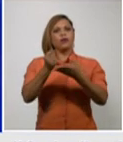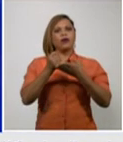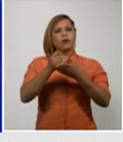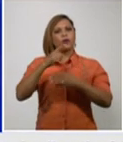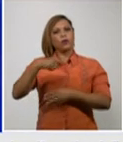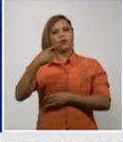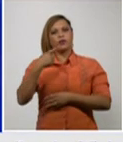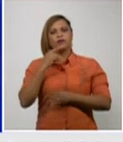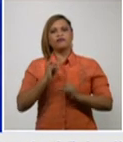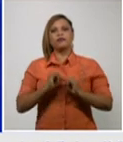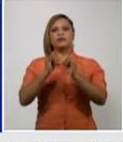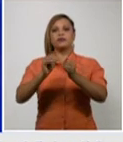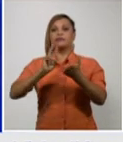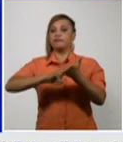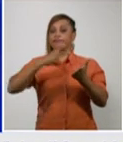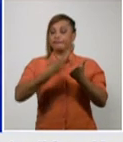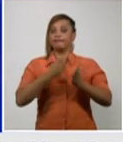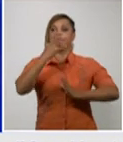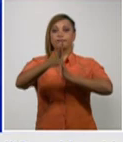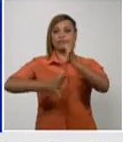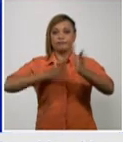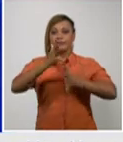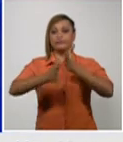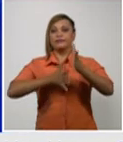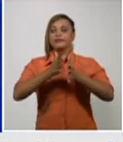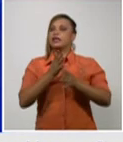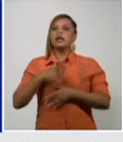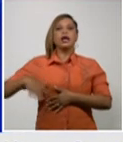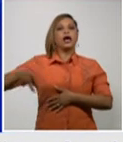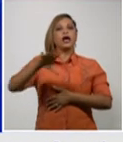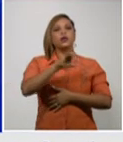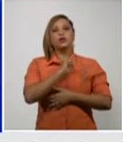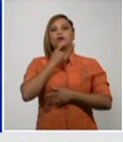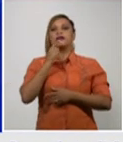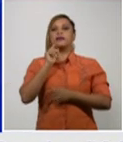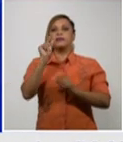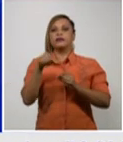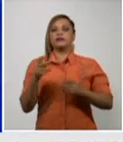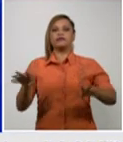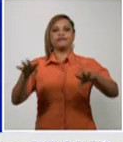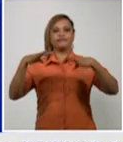la intérprete de lengua de señas y a todas las personas que siguen la información.